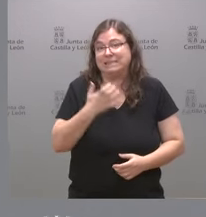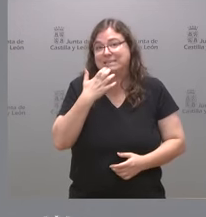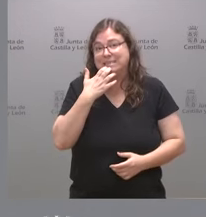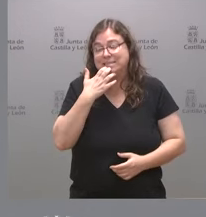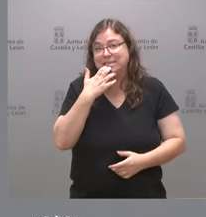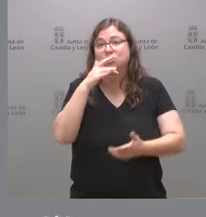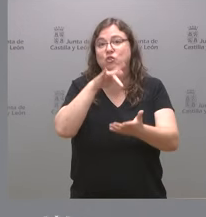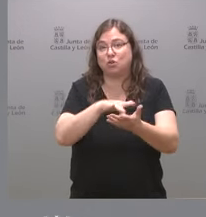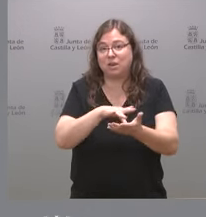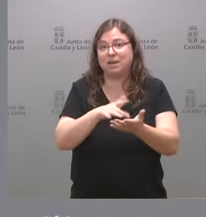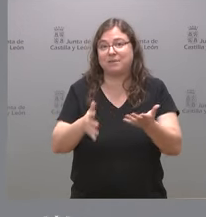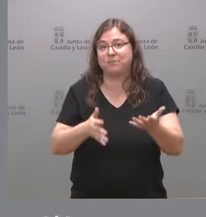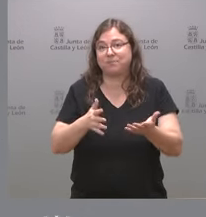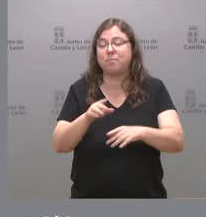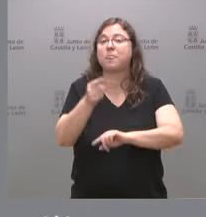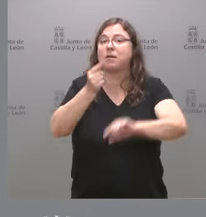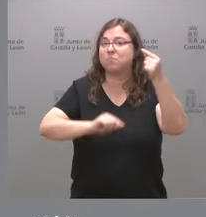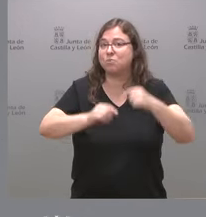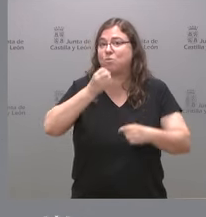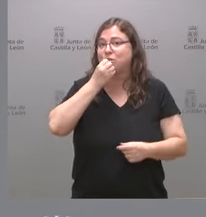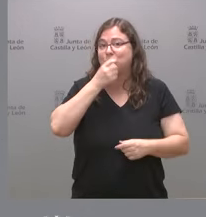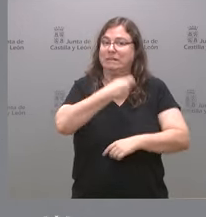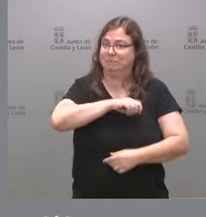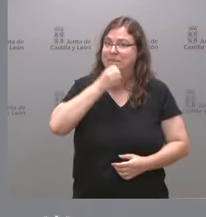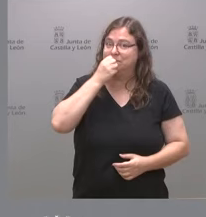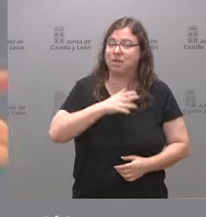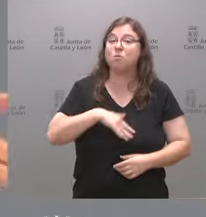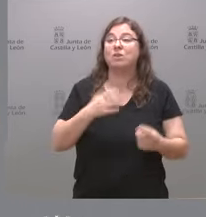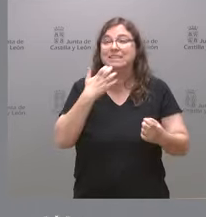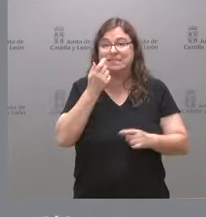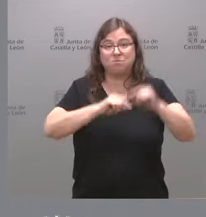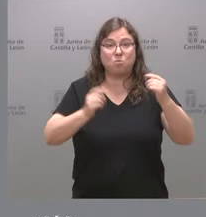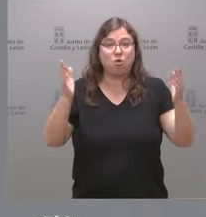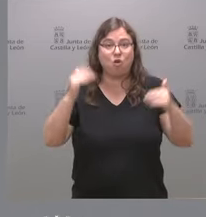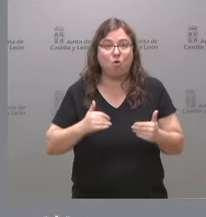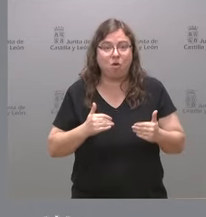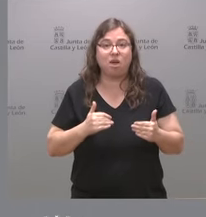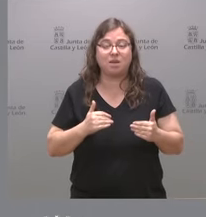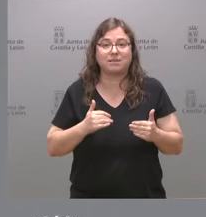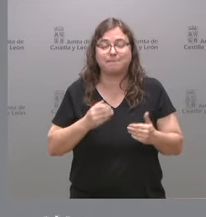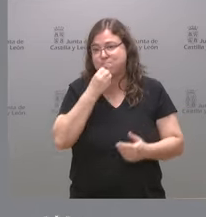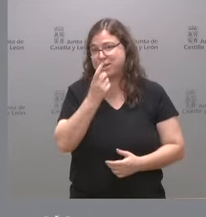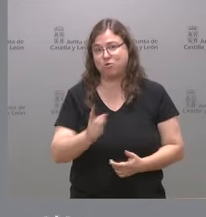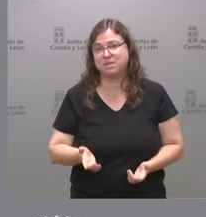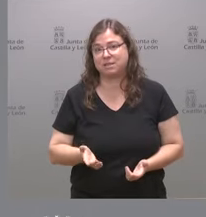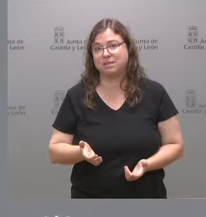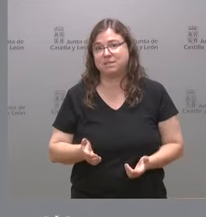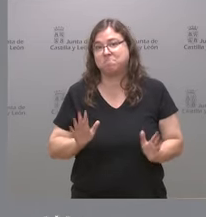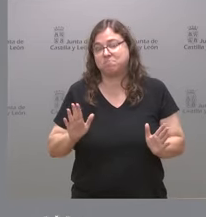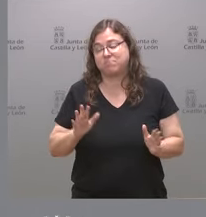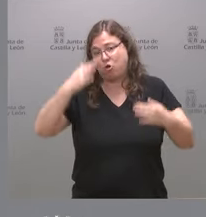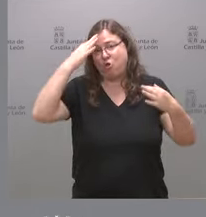hubiera unos presupuestos en España porque la falta de presupuestos pues no es buena y